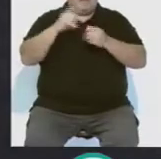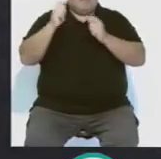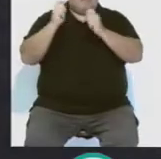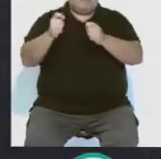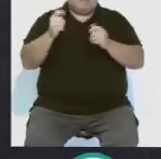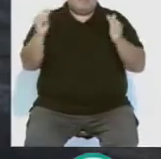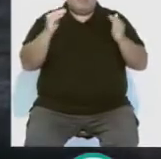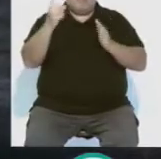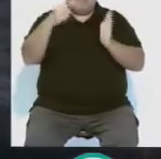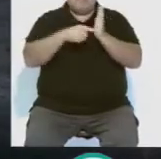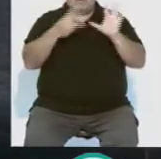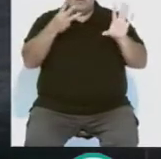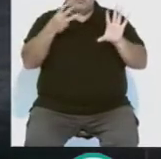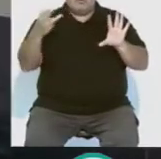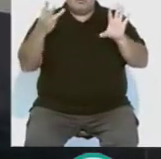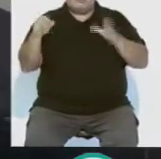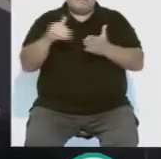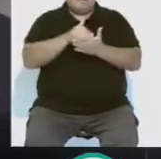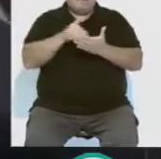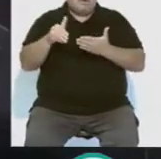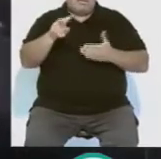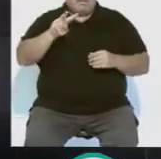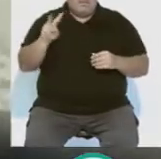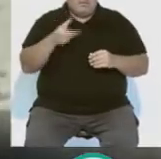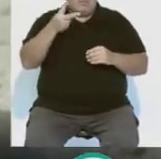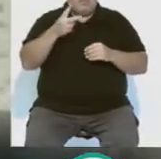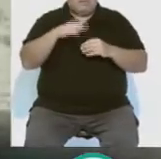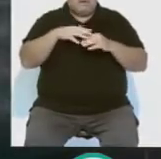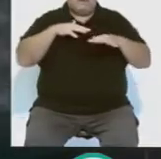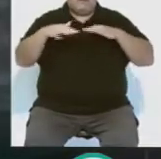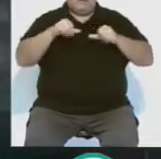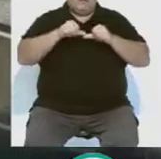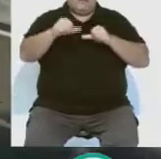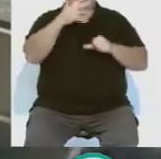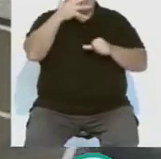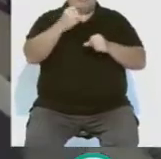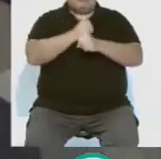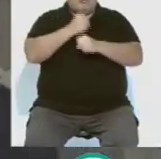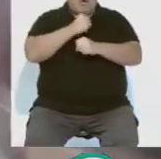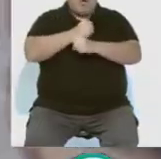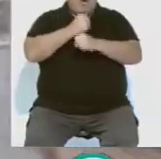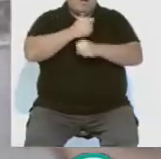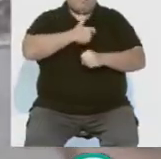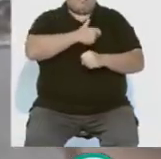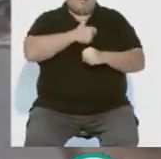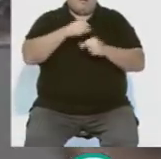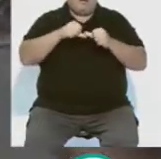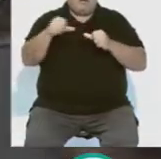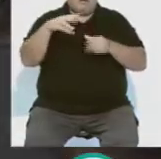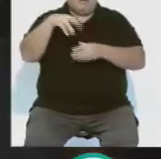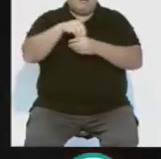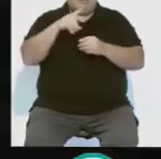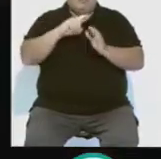está cifrado en 1880 millones de euros y supone actividad durante cinco años en la industria naval de la Bahía y la